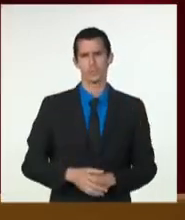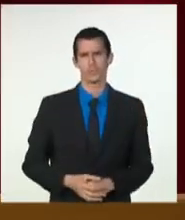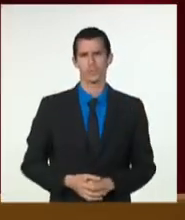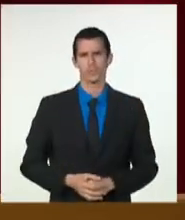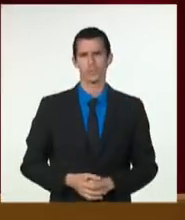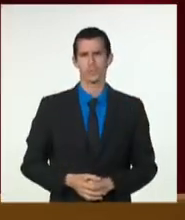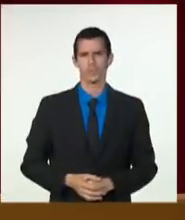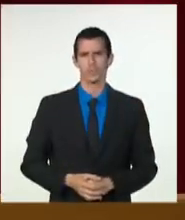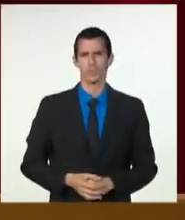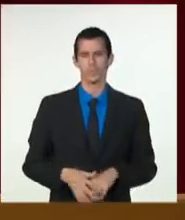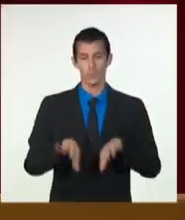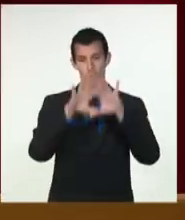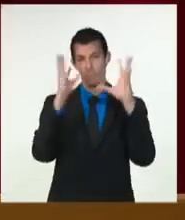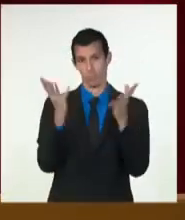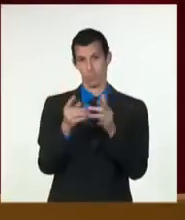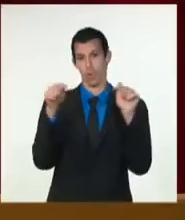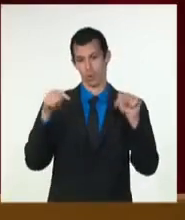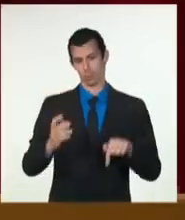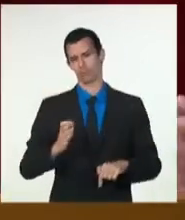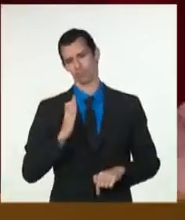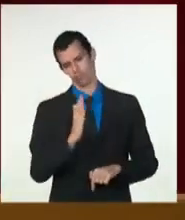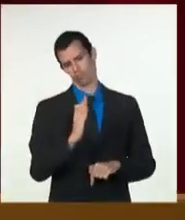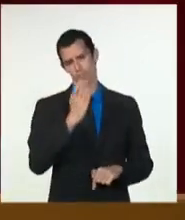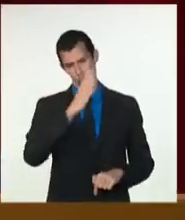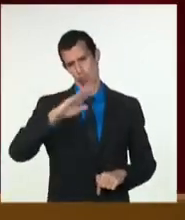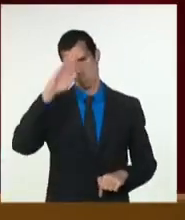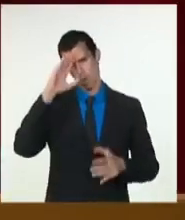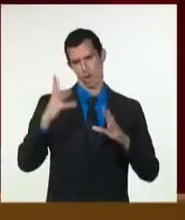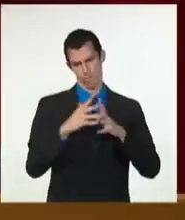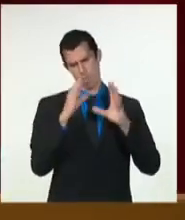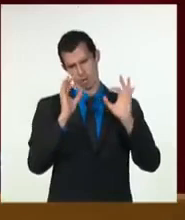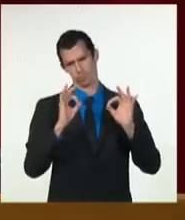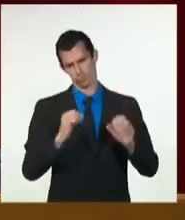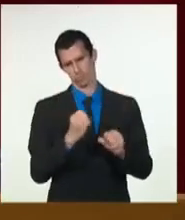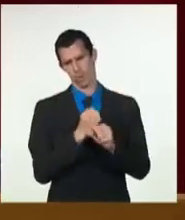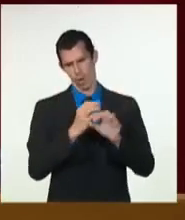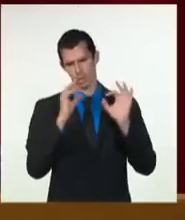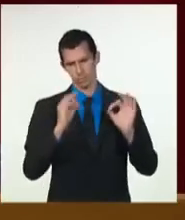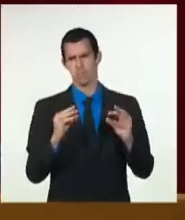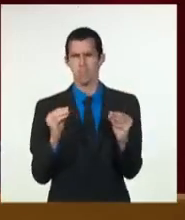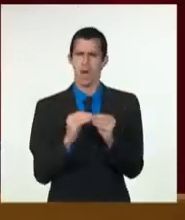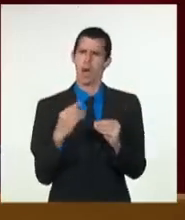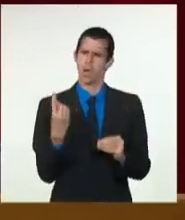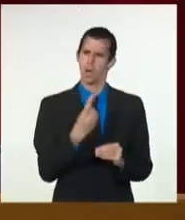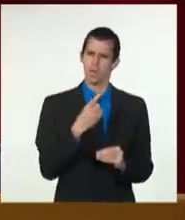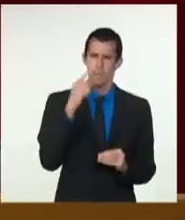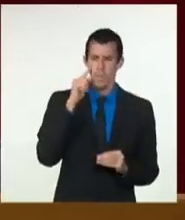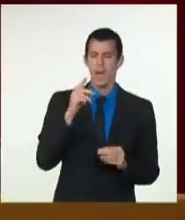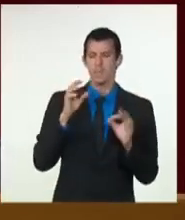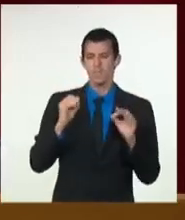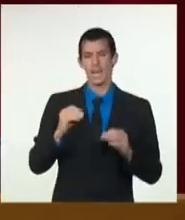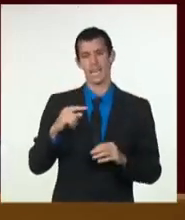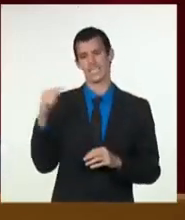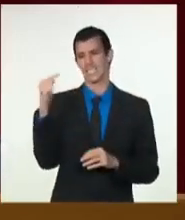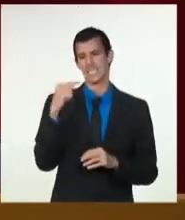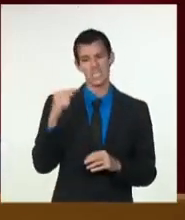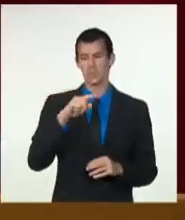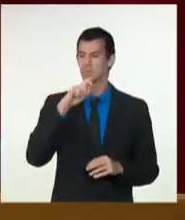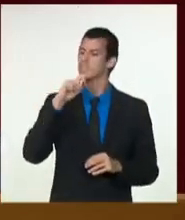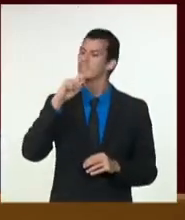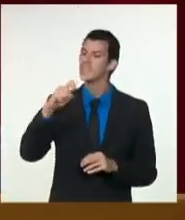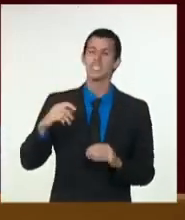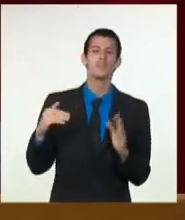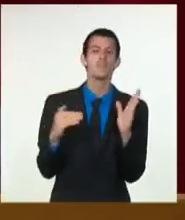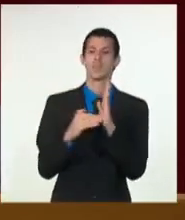todo el mundo. hay entonces motivos para celebrar por encima de las carencias y los desafíos los 70